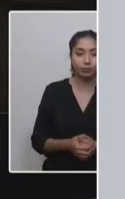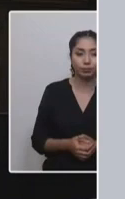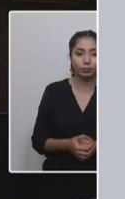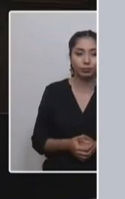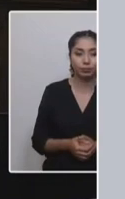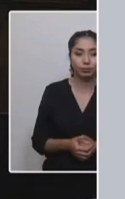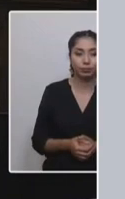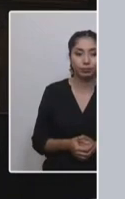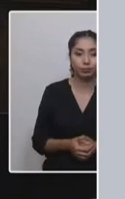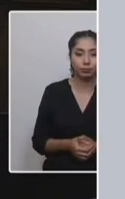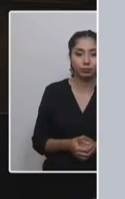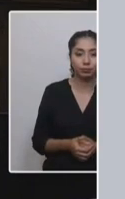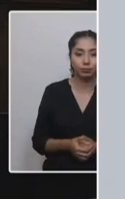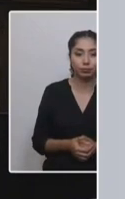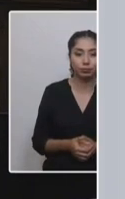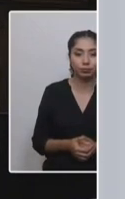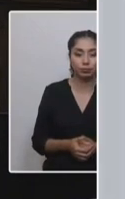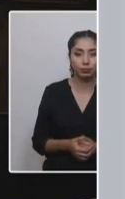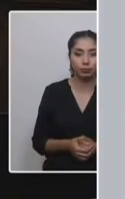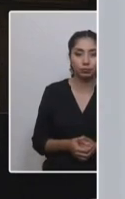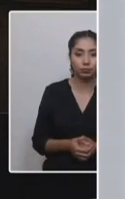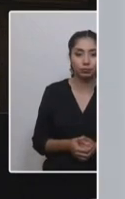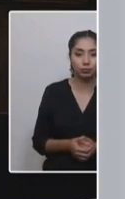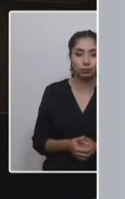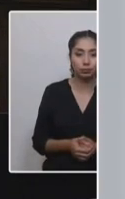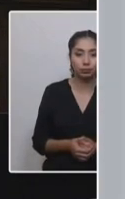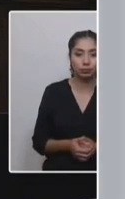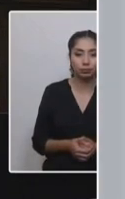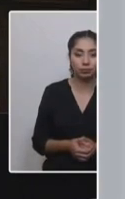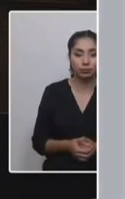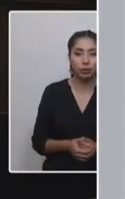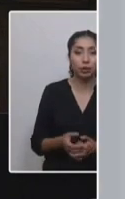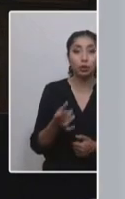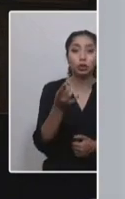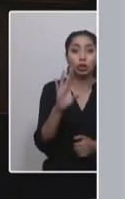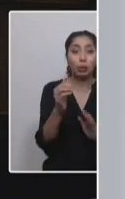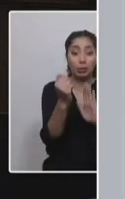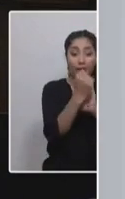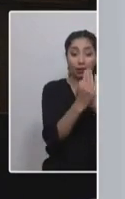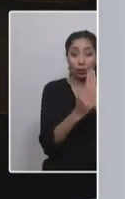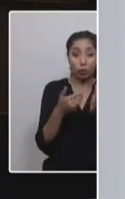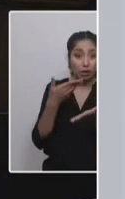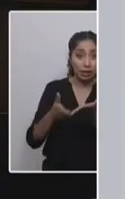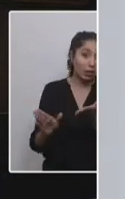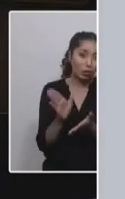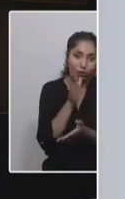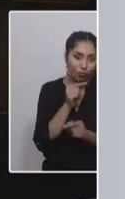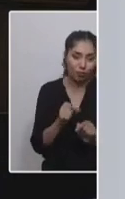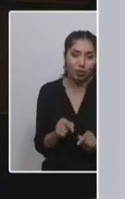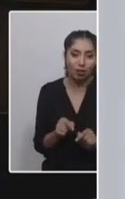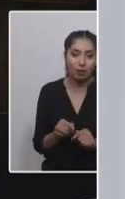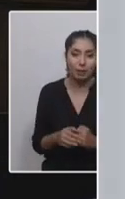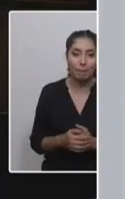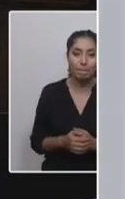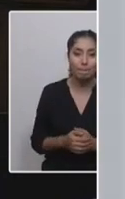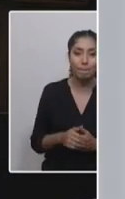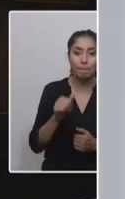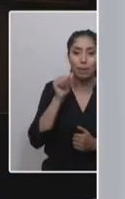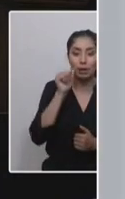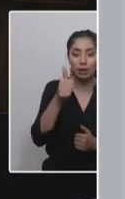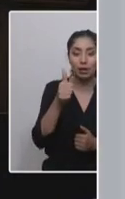normas que efectivamente representen a la totalidad de la población. Este cuórum ha funcionado en estos dos